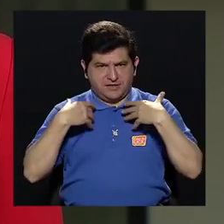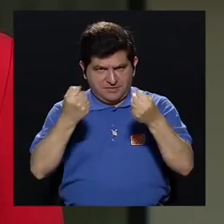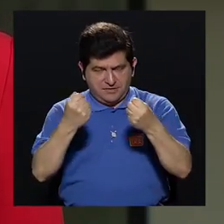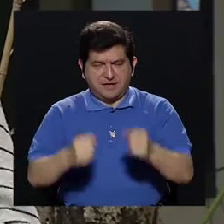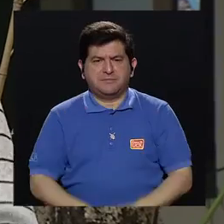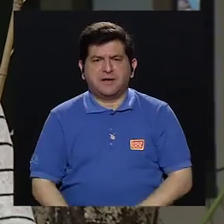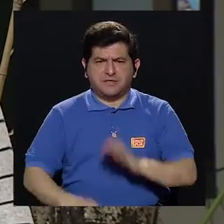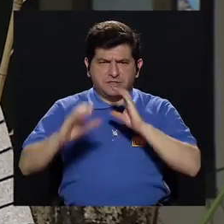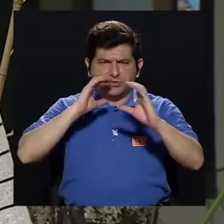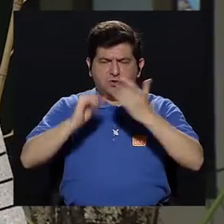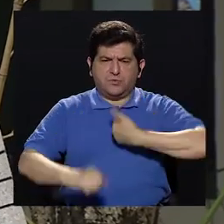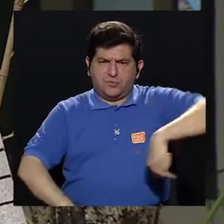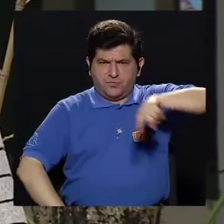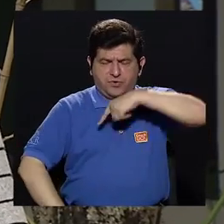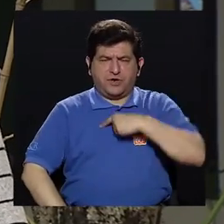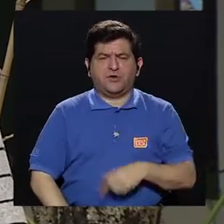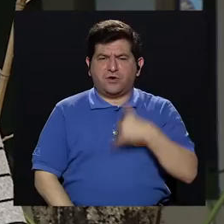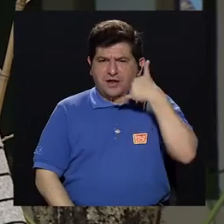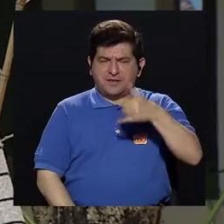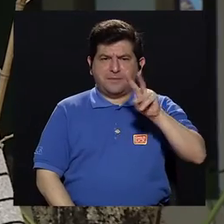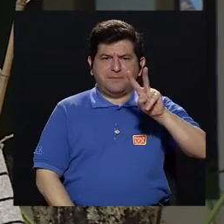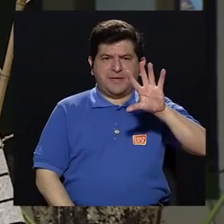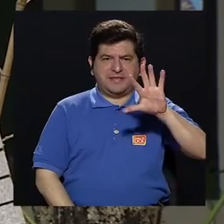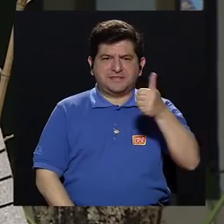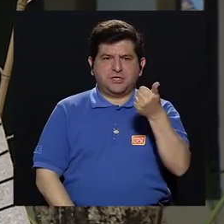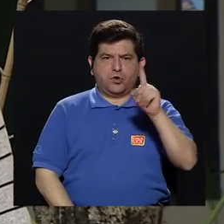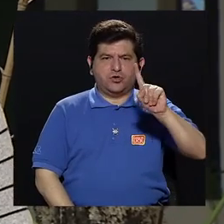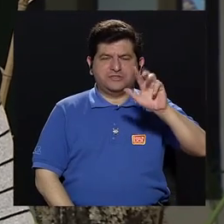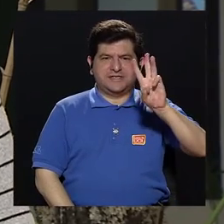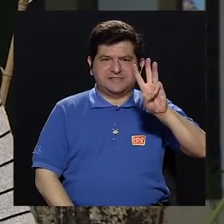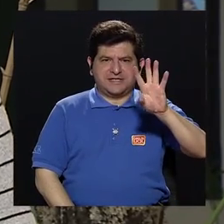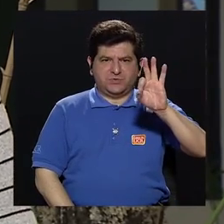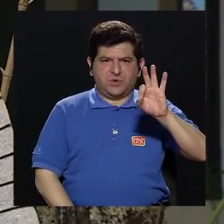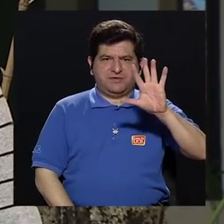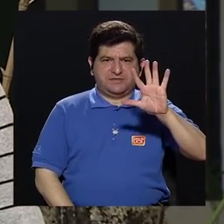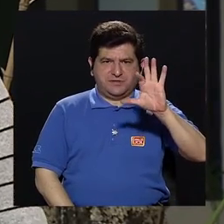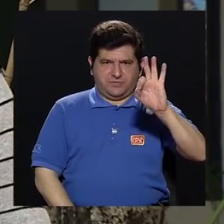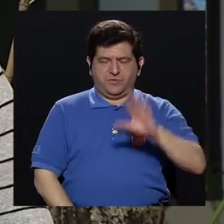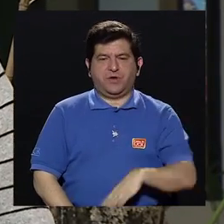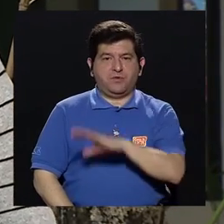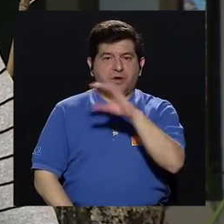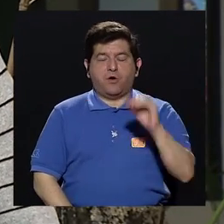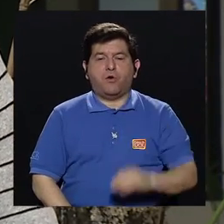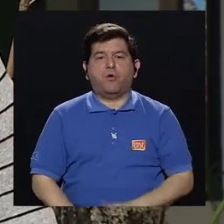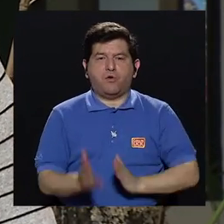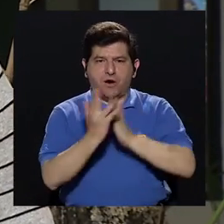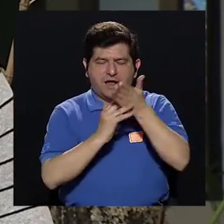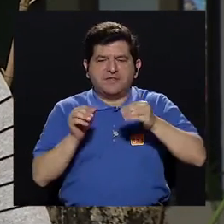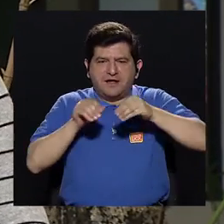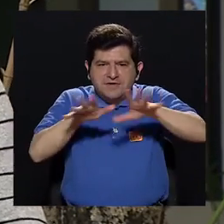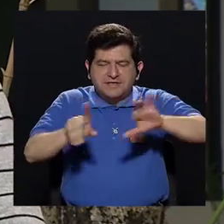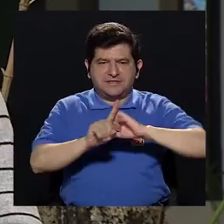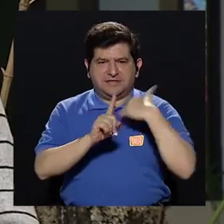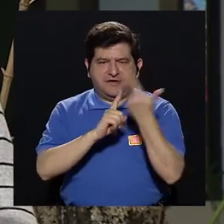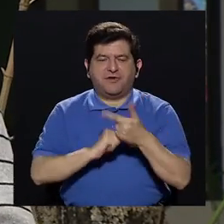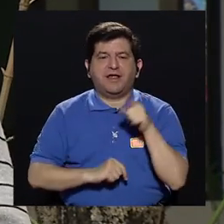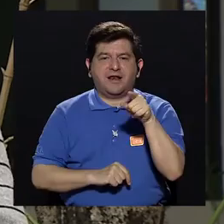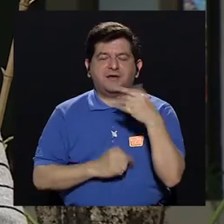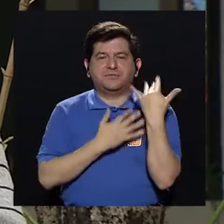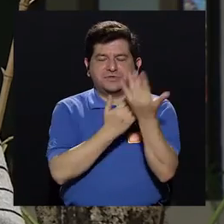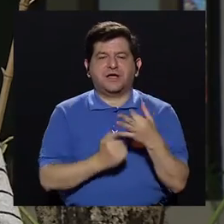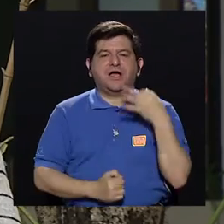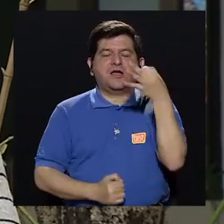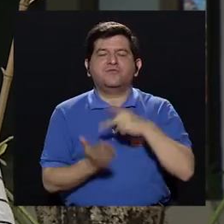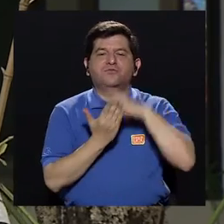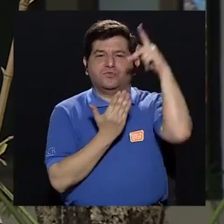de salud. Puede comunicarse con nosotros al teléfono 2511-6959 o por nuestras redes sociales. Nos